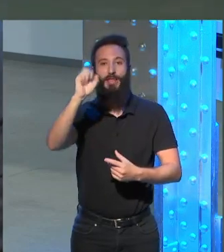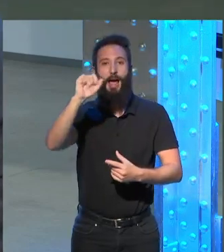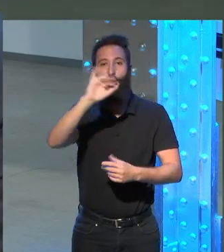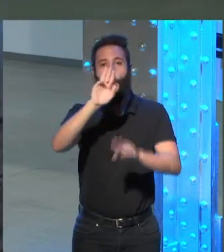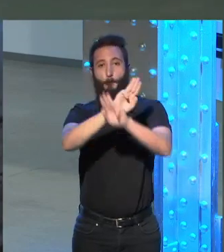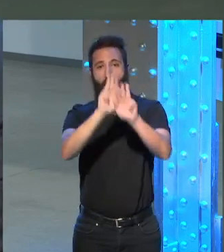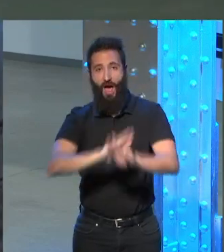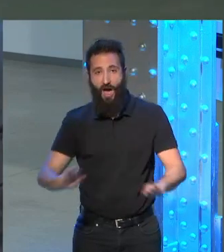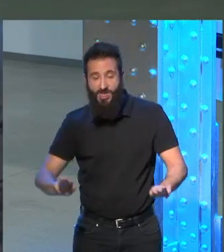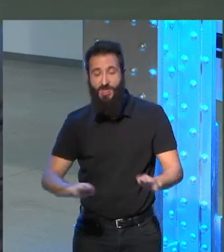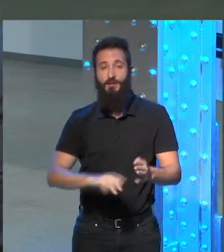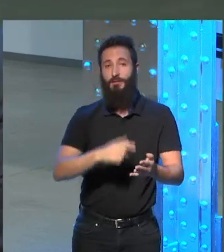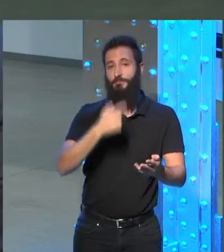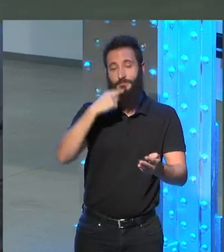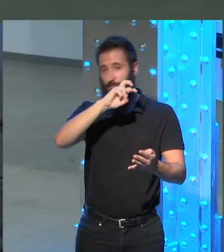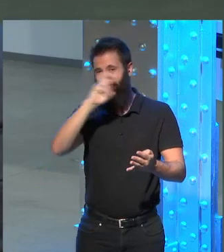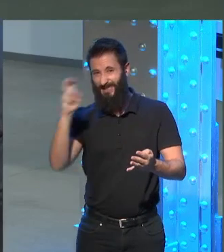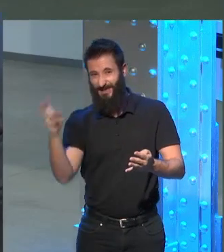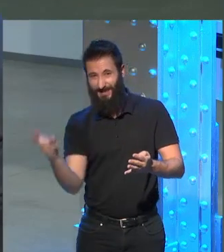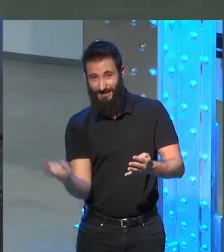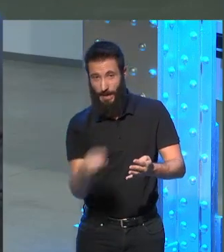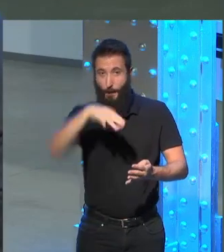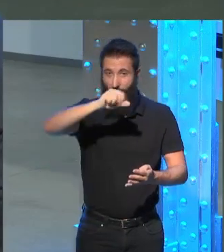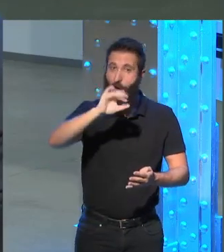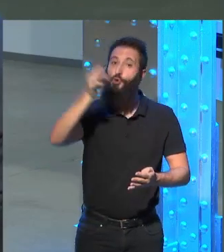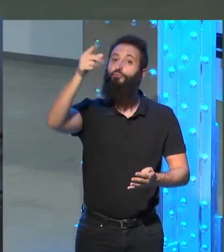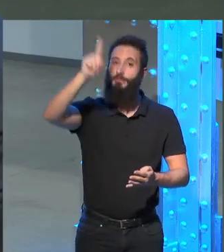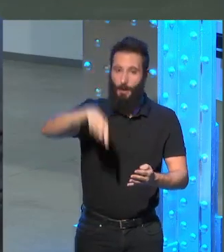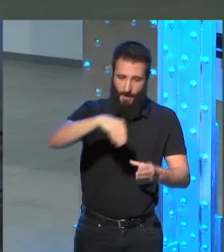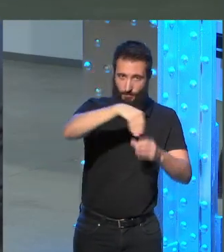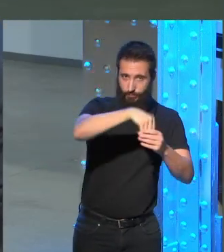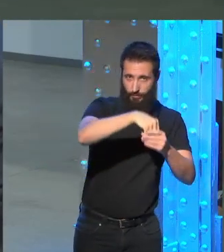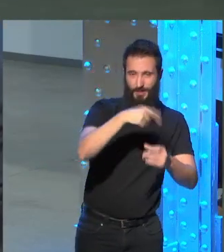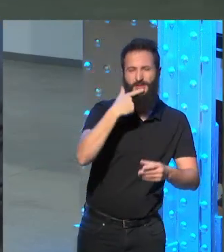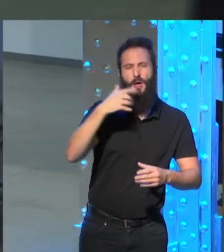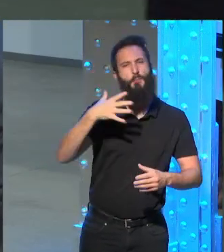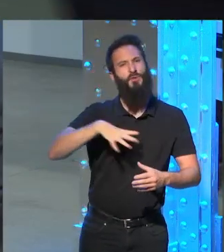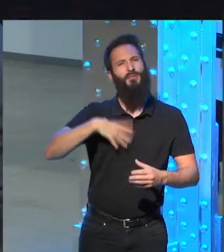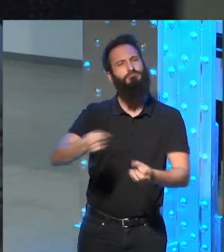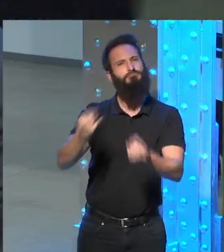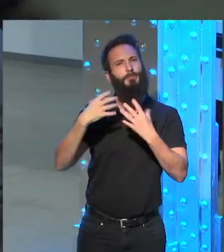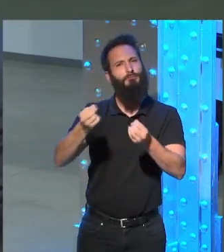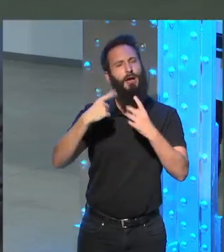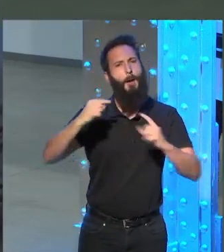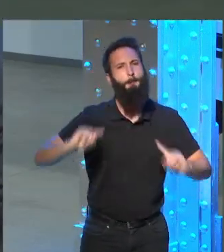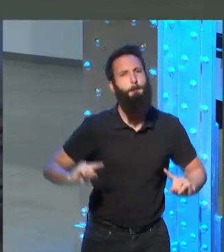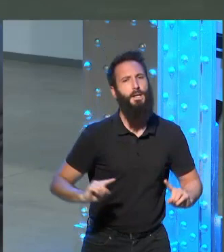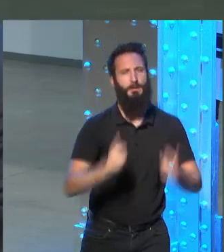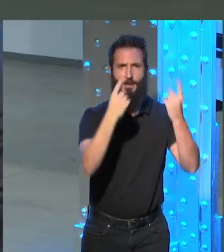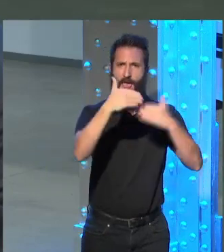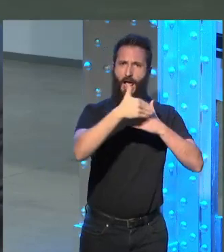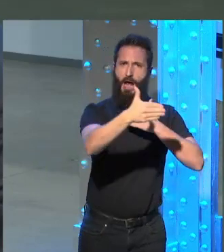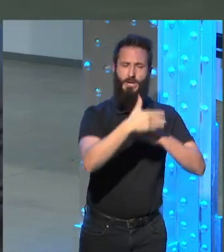las de José Donoso y las de Mario Mario nos puedes contar la primera vez que tu visitaste esos archivos